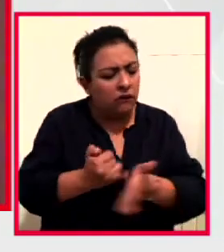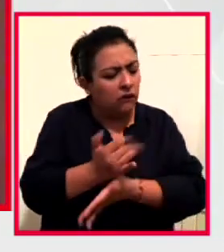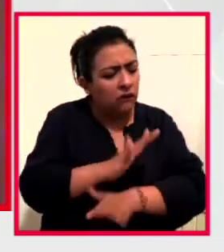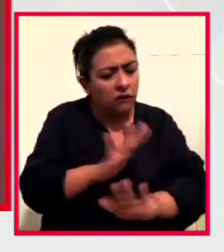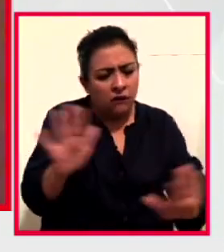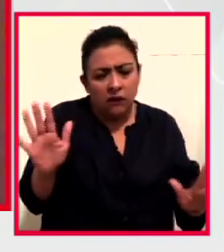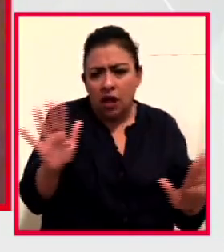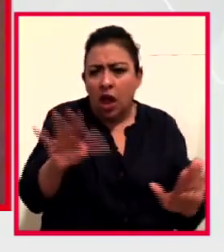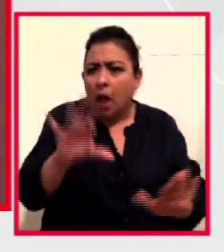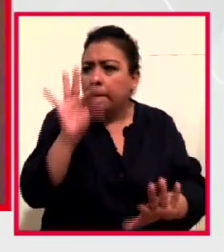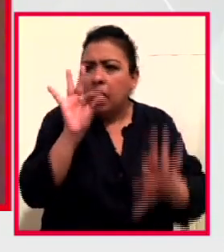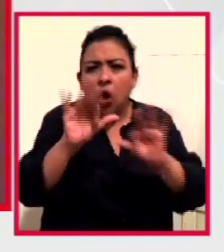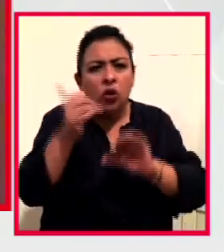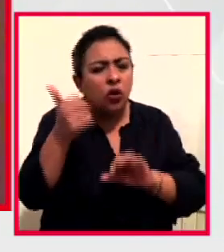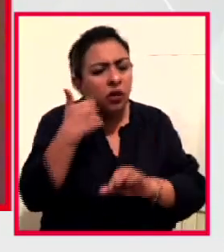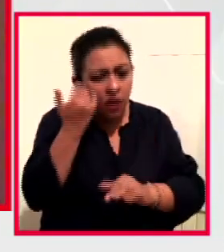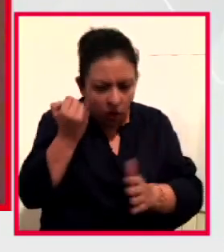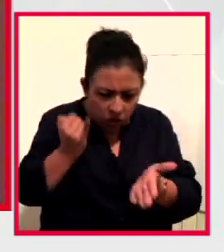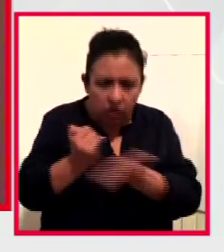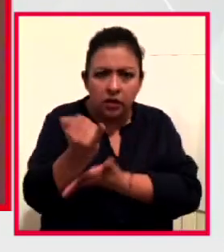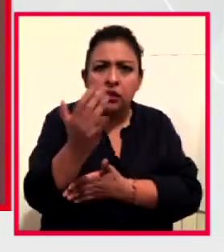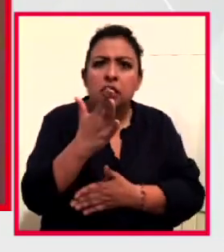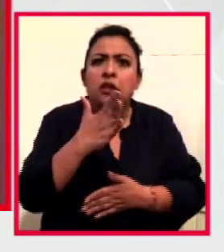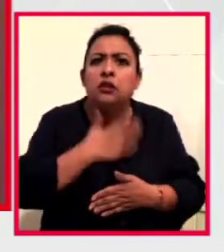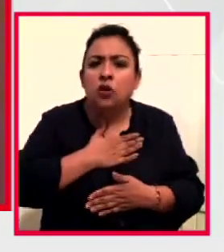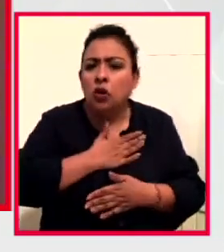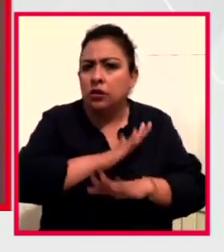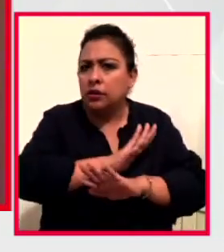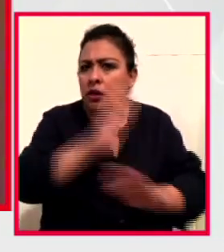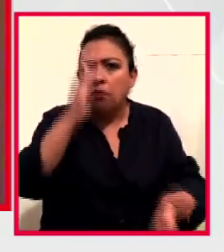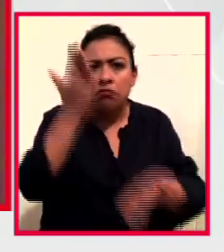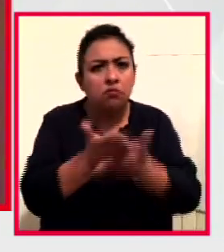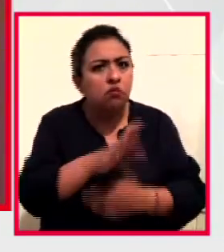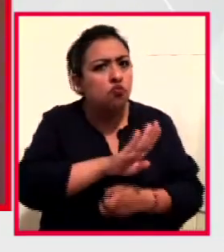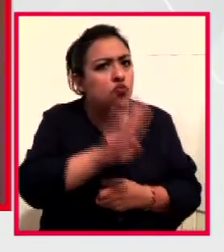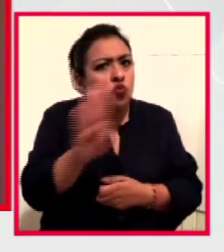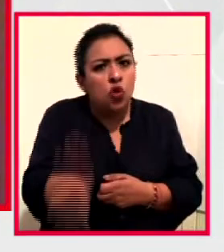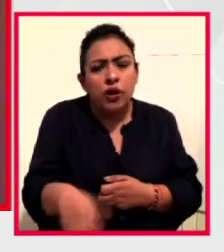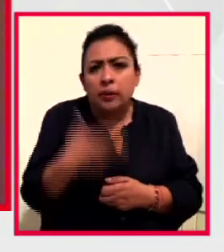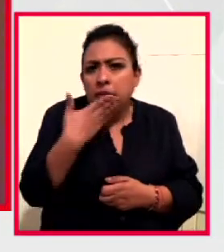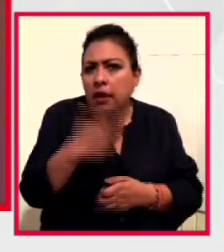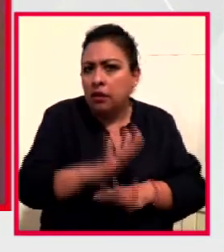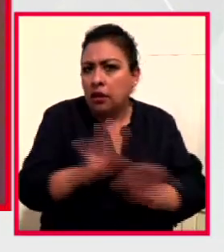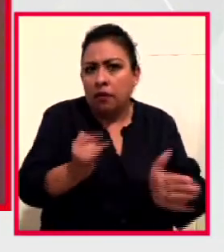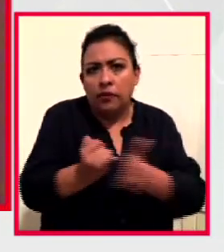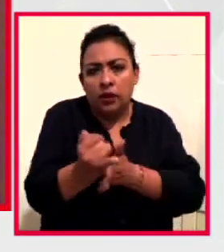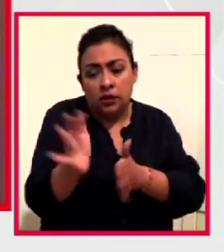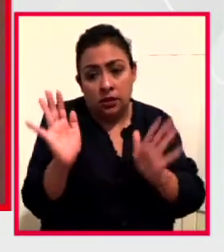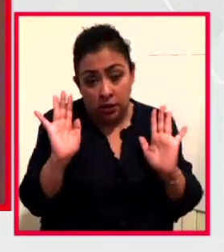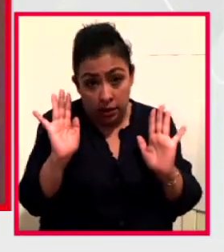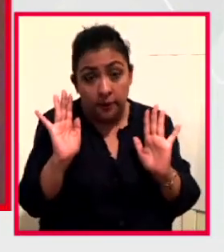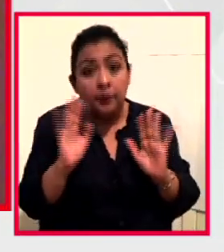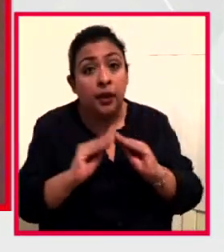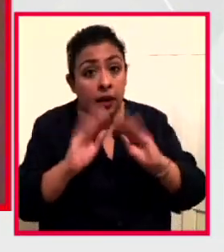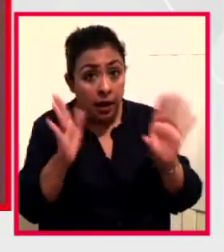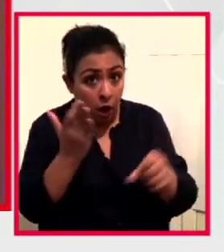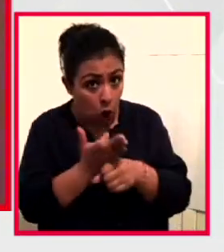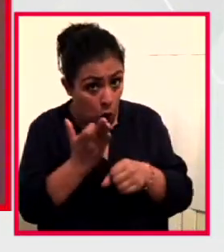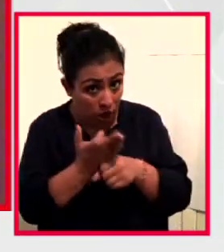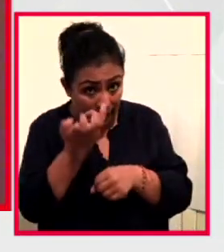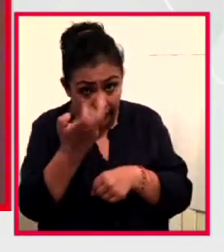más cosas, por lo menos quiero elegir, ya no vivir así y morir bien. Claro, ahorita no es lo que está pasando.